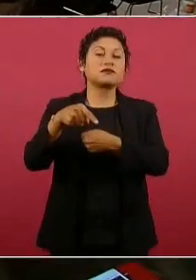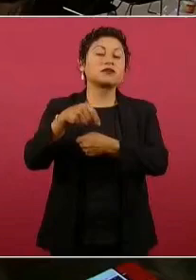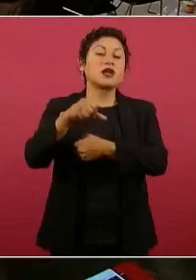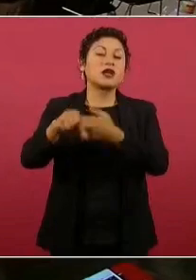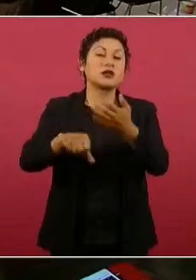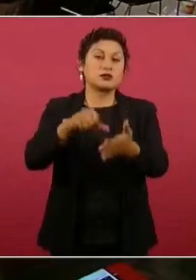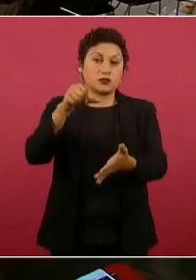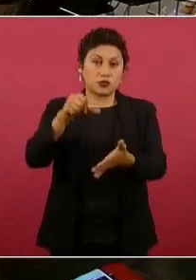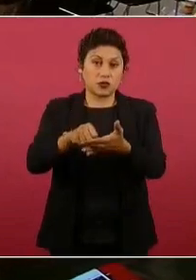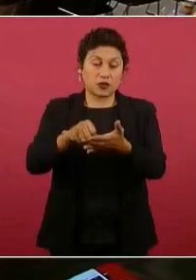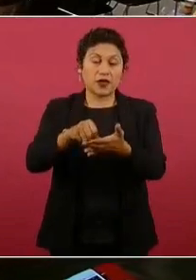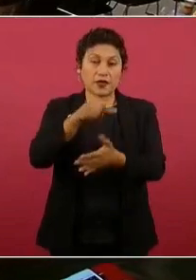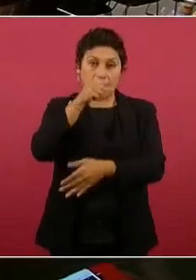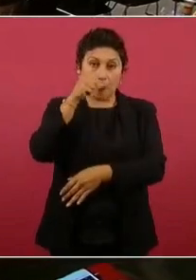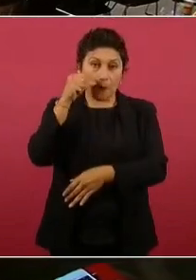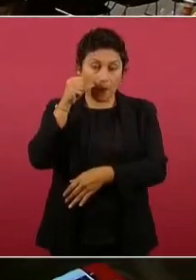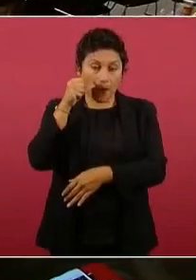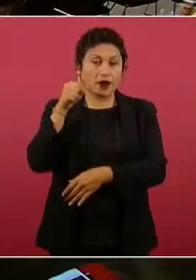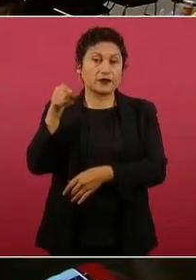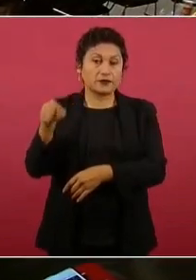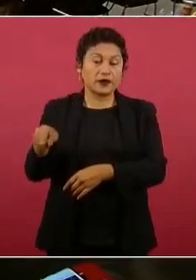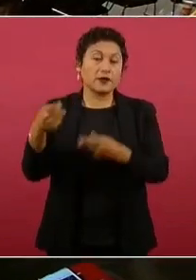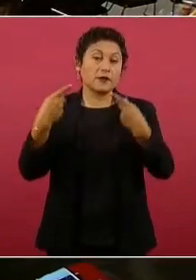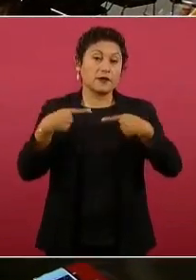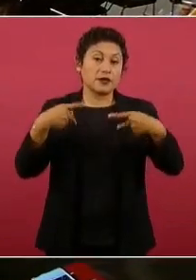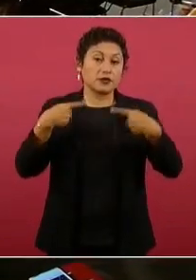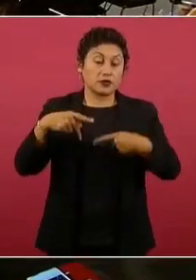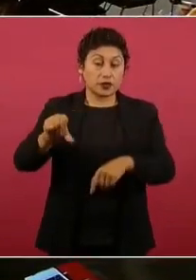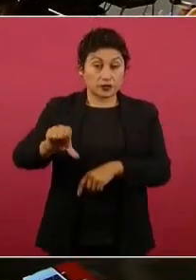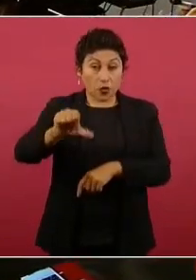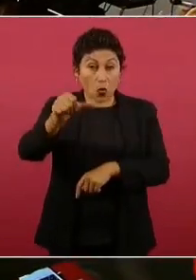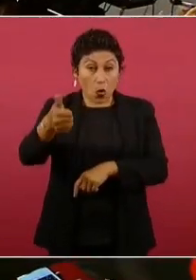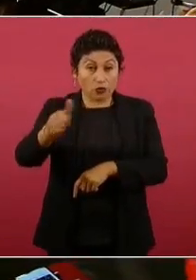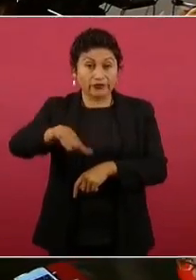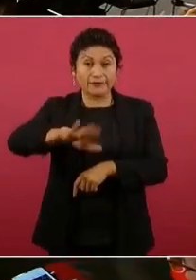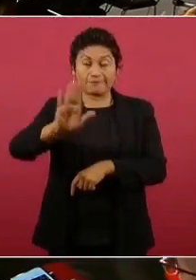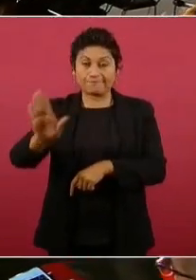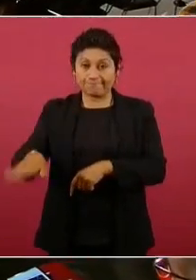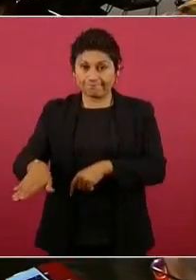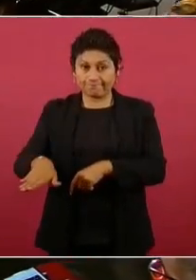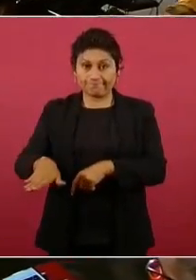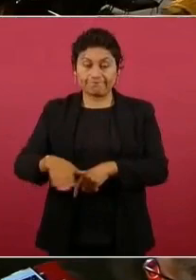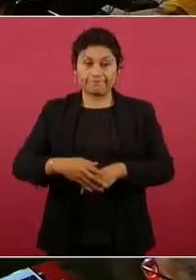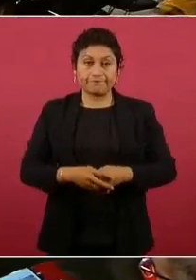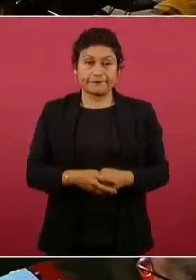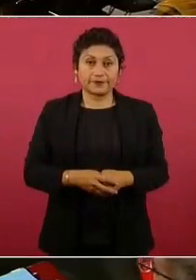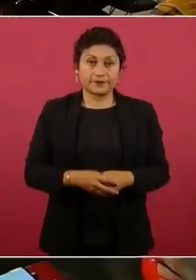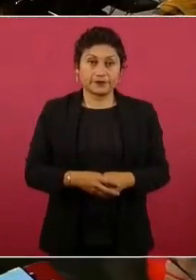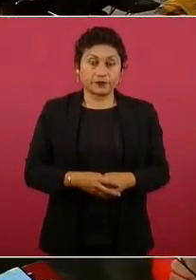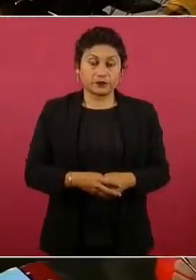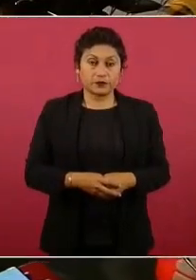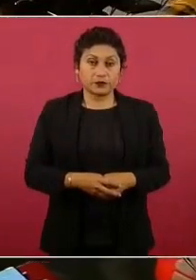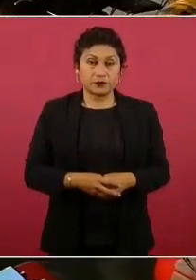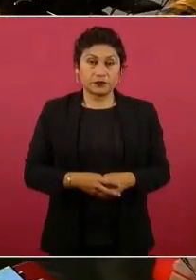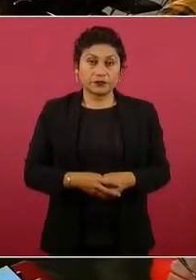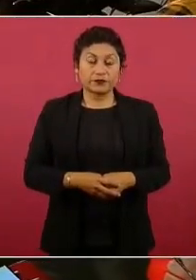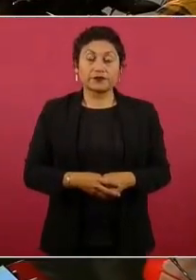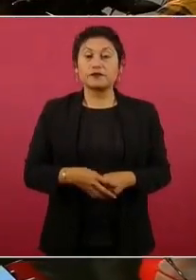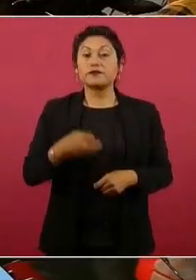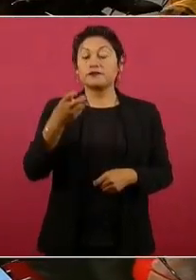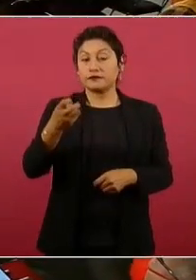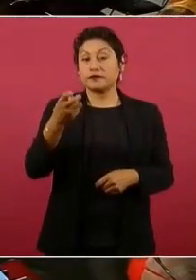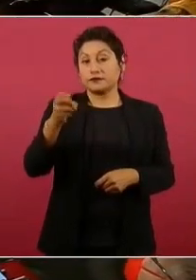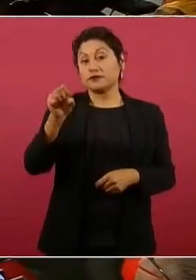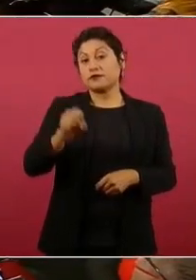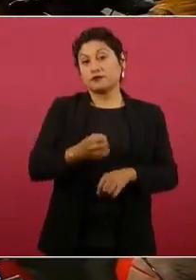perdió en la vida 11 personas. Y vamos a informar,